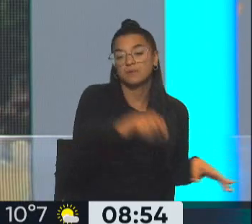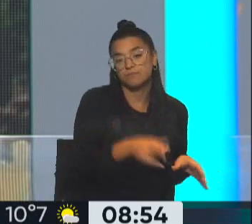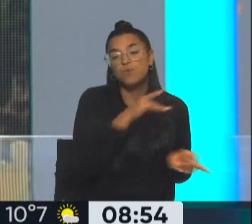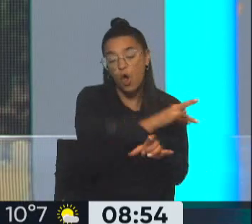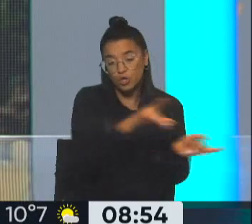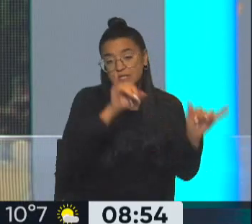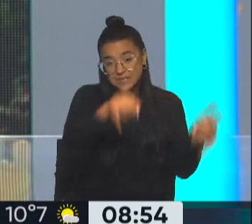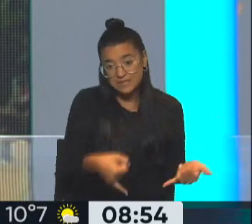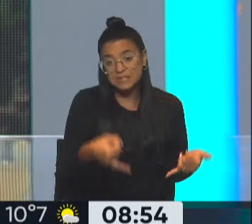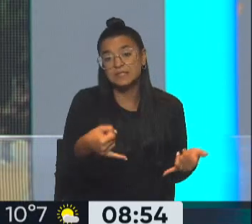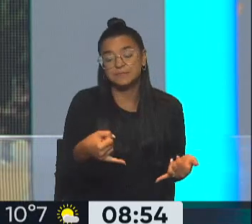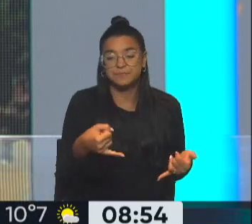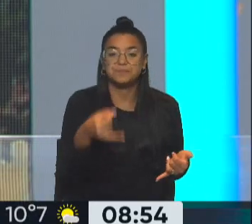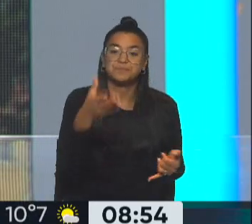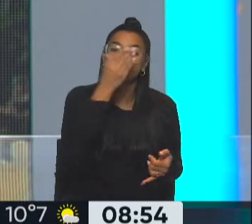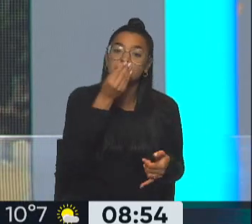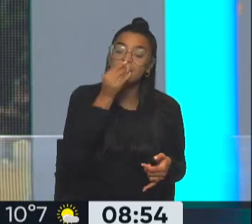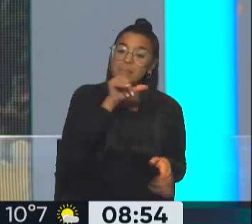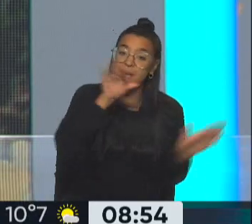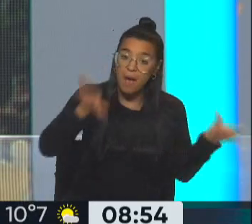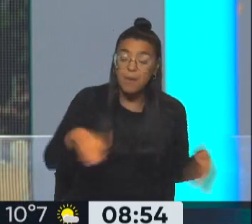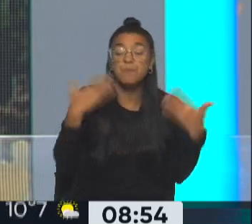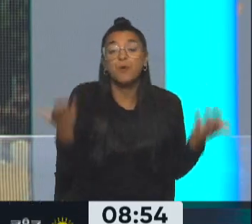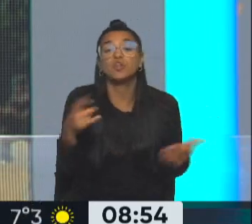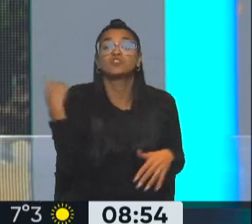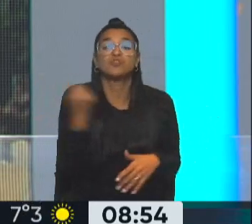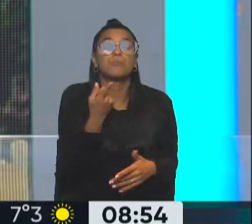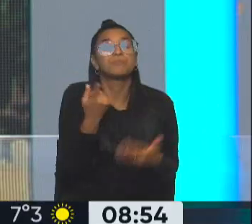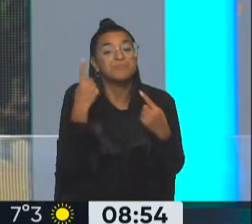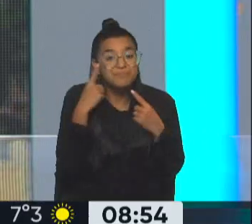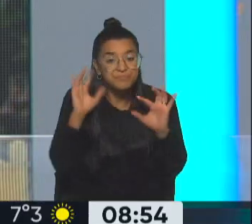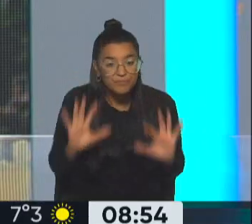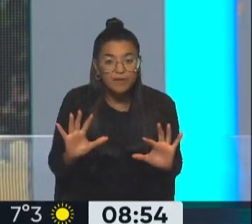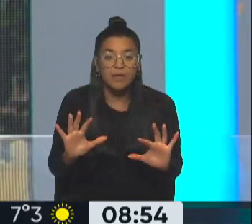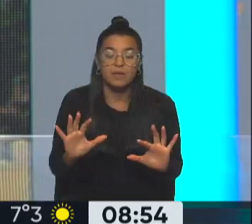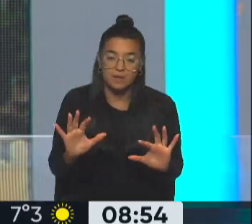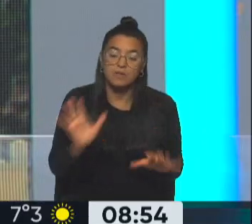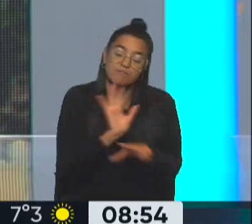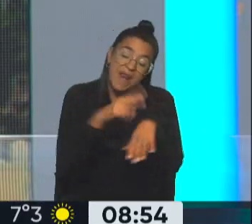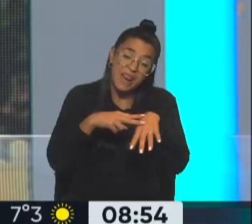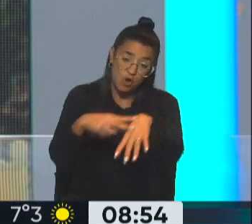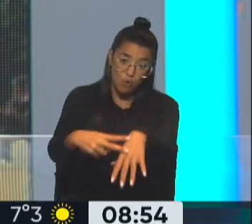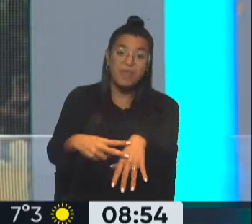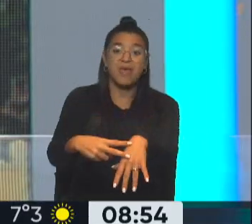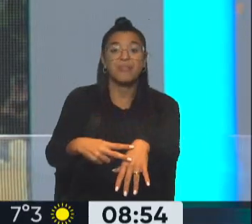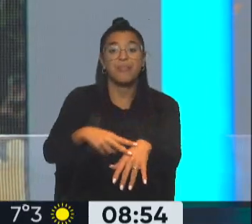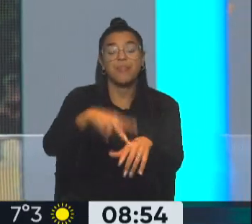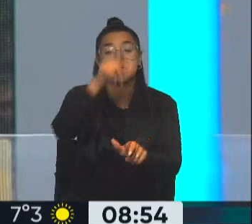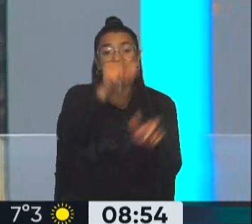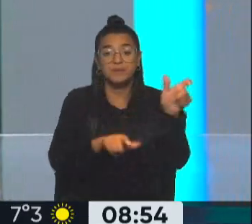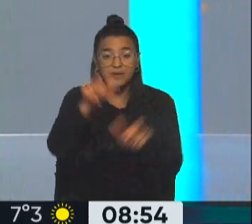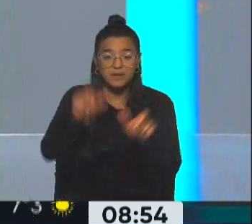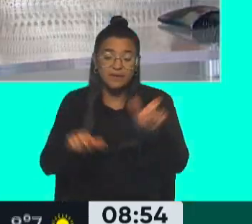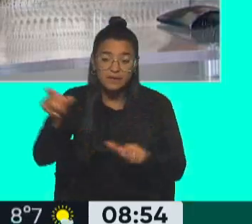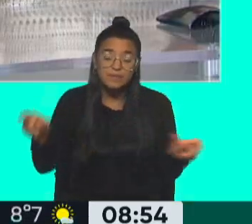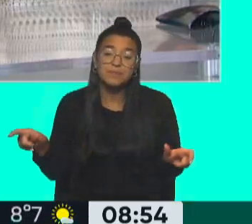contagiosa esta cepa de gripe aviar, por eso es que se recomienda que las personas que tengan